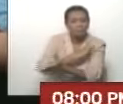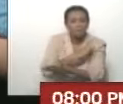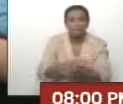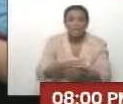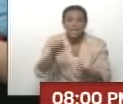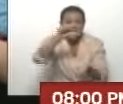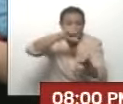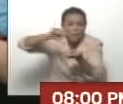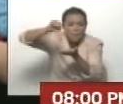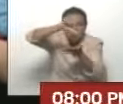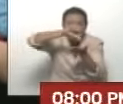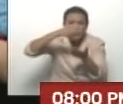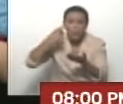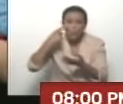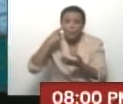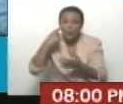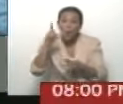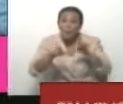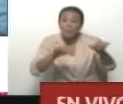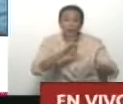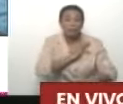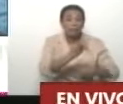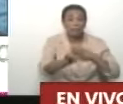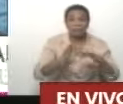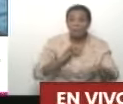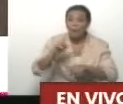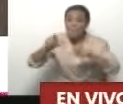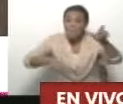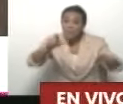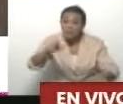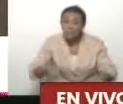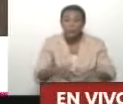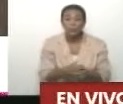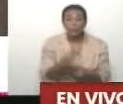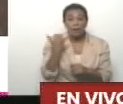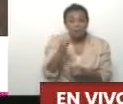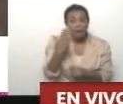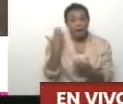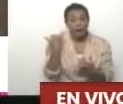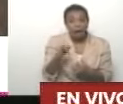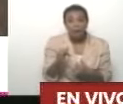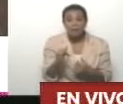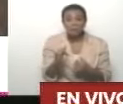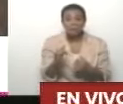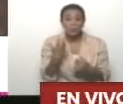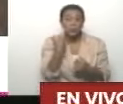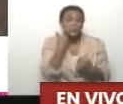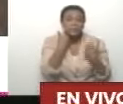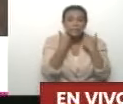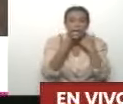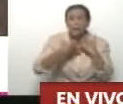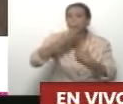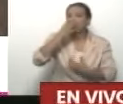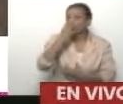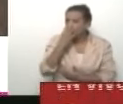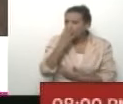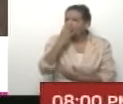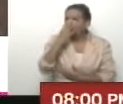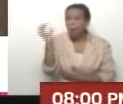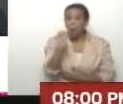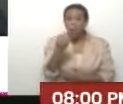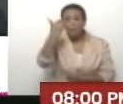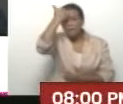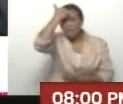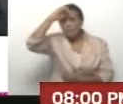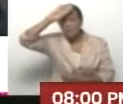tratamiento, haciendo mucho cerco epidemiológico, y a todas las personas que tienen algún síntoma respiratorio, o tienen